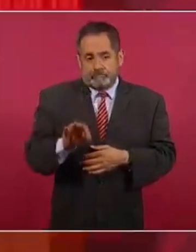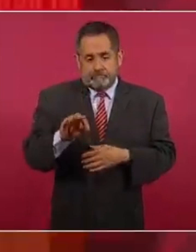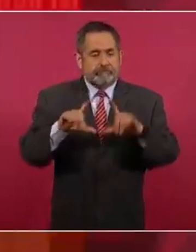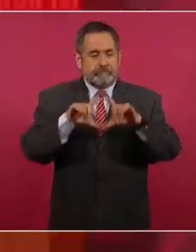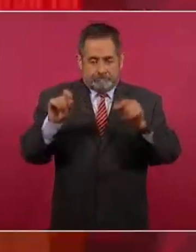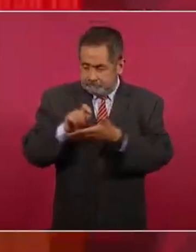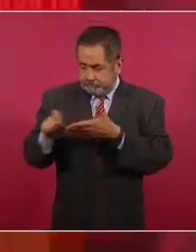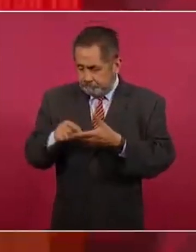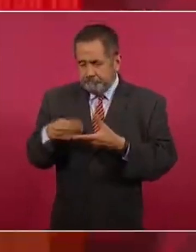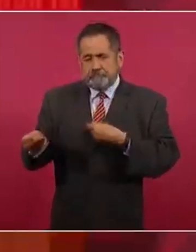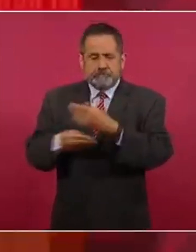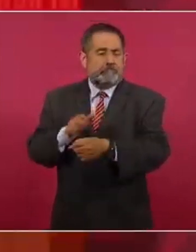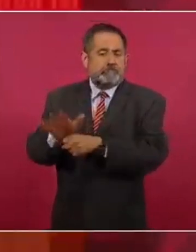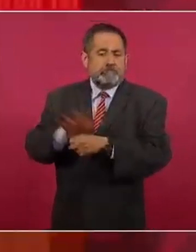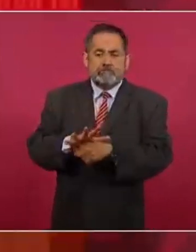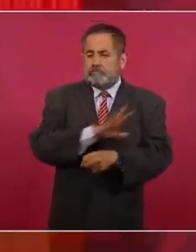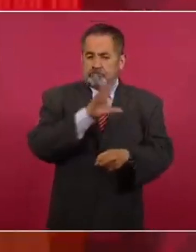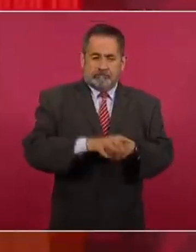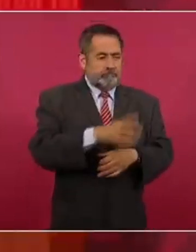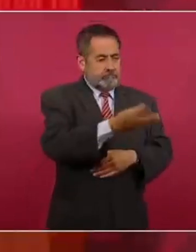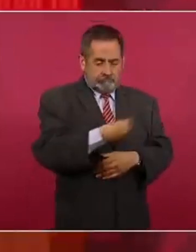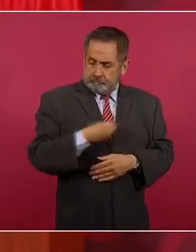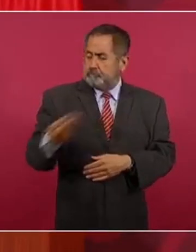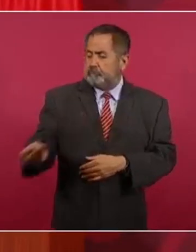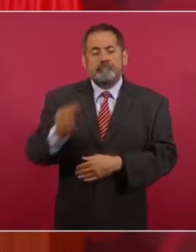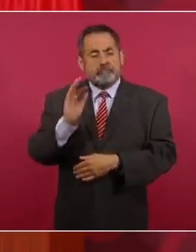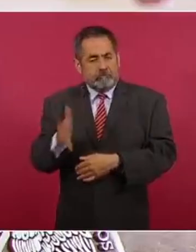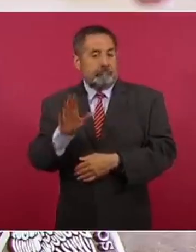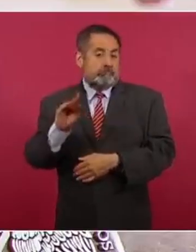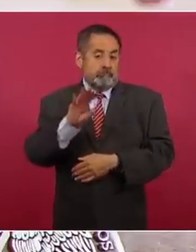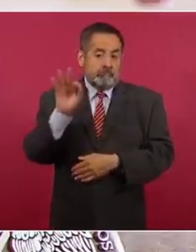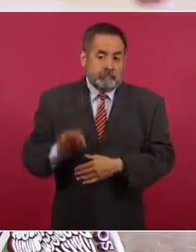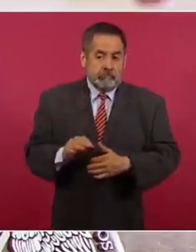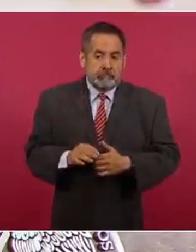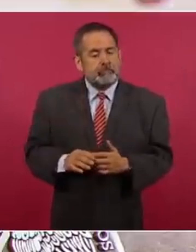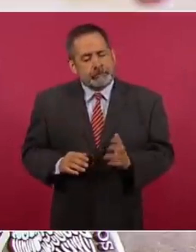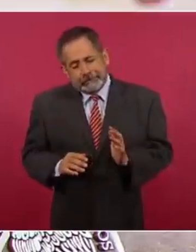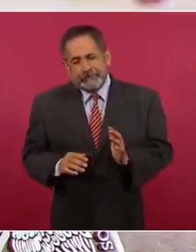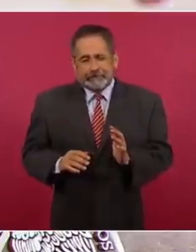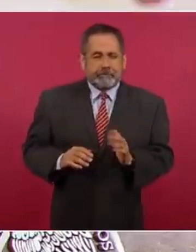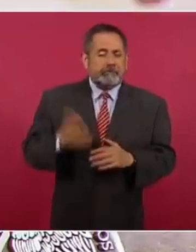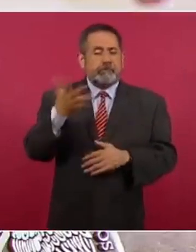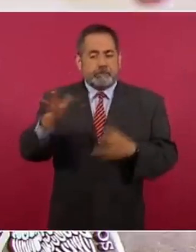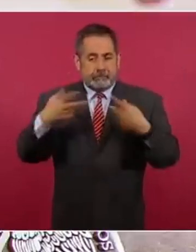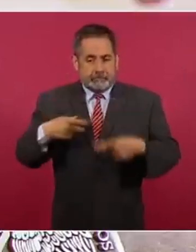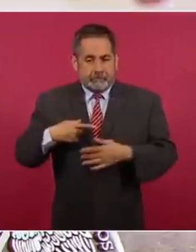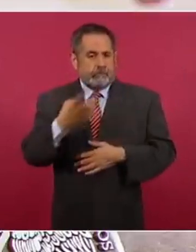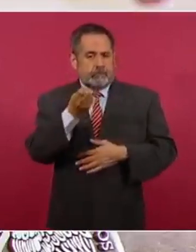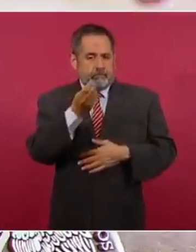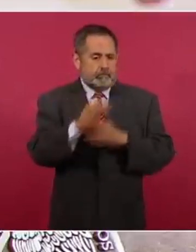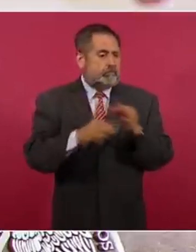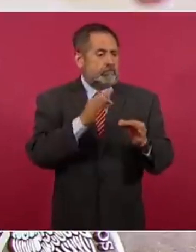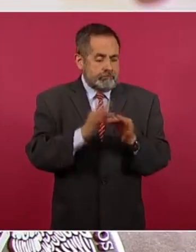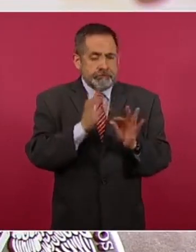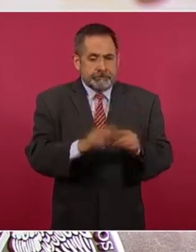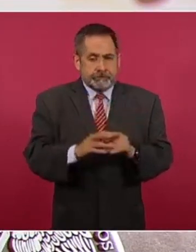surtidas de manera completa. Y también hay que decirlo, ese 1 por ciento que todavía nos hace falta muchas veces se